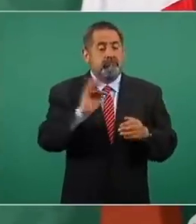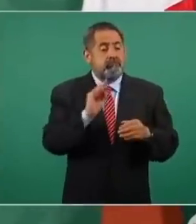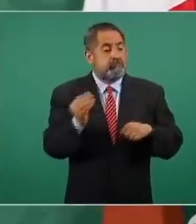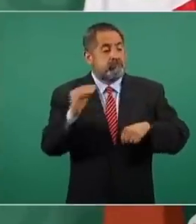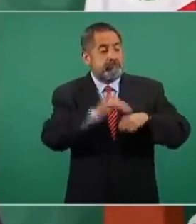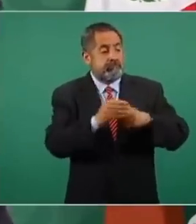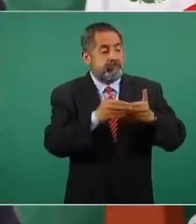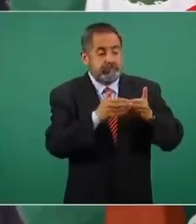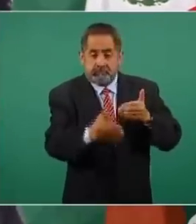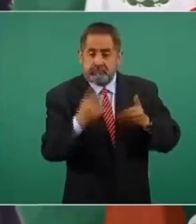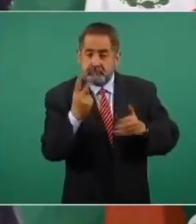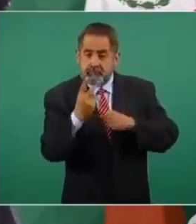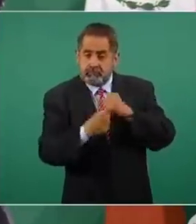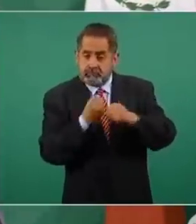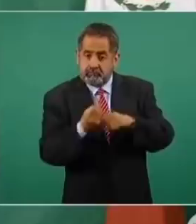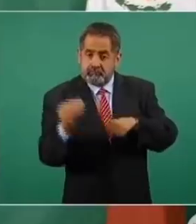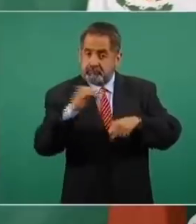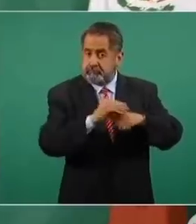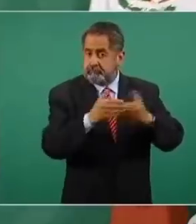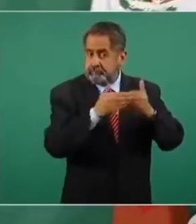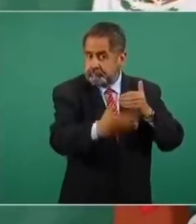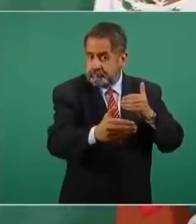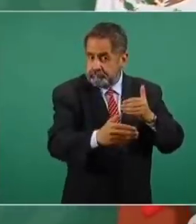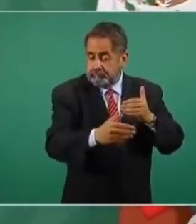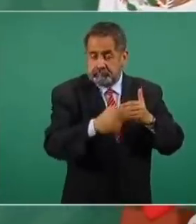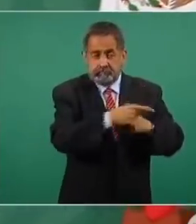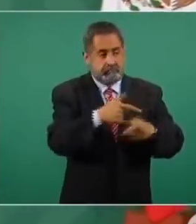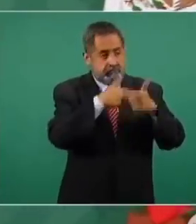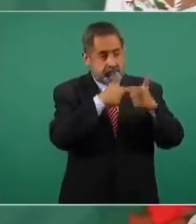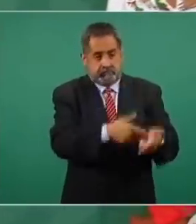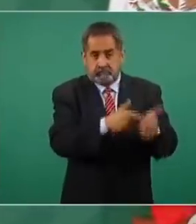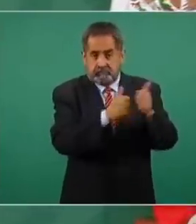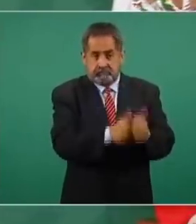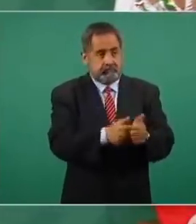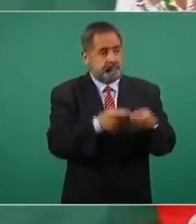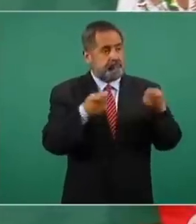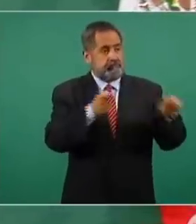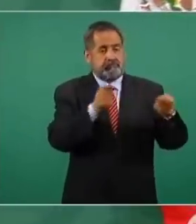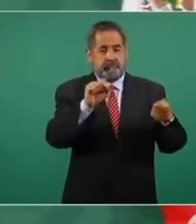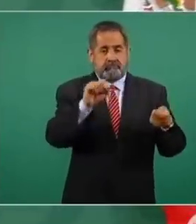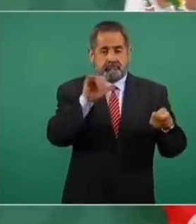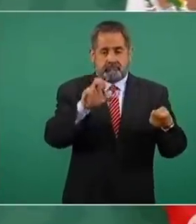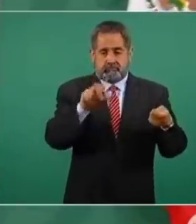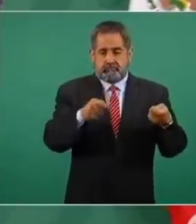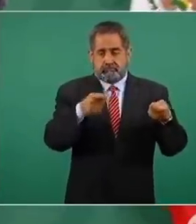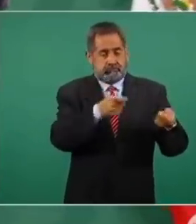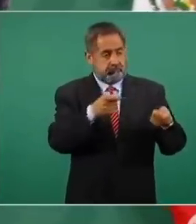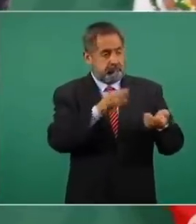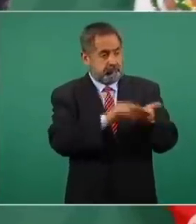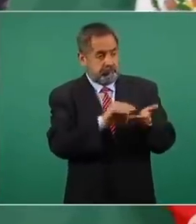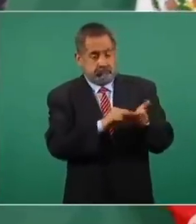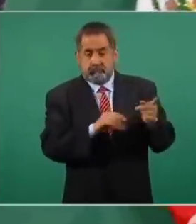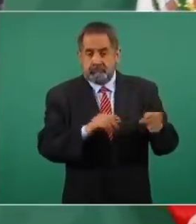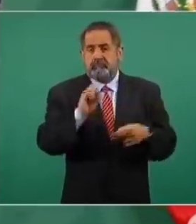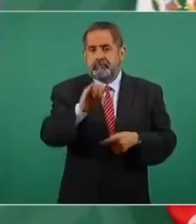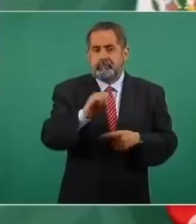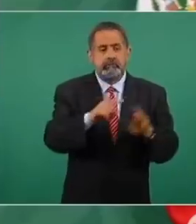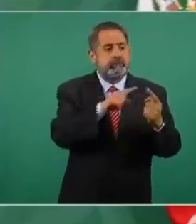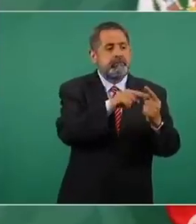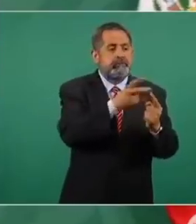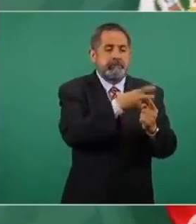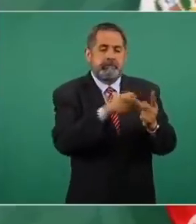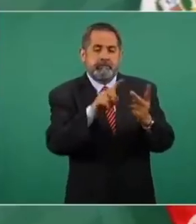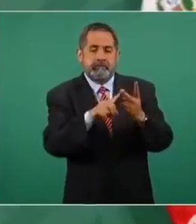dos años su permanencia sobre todo en el